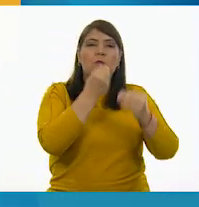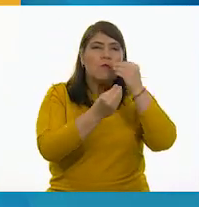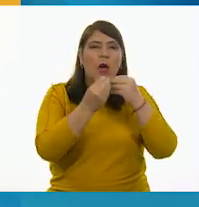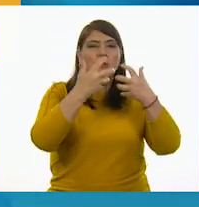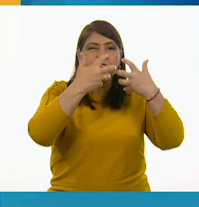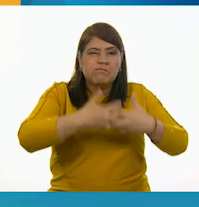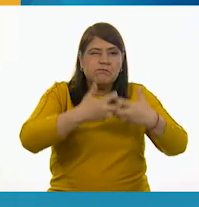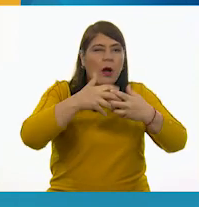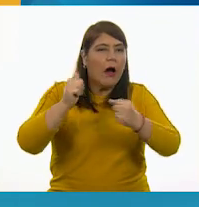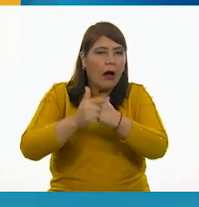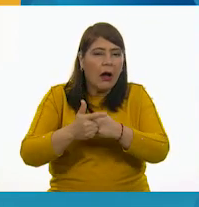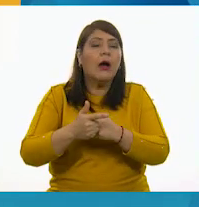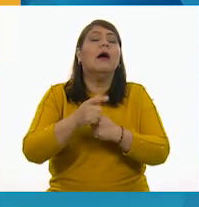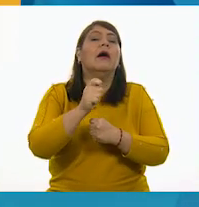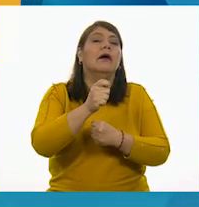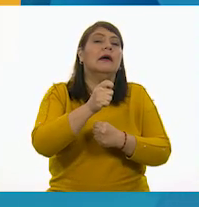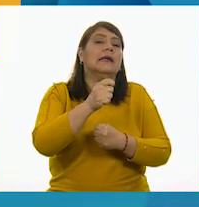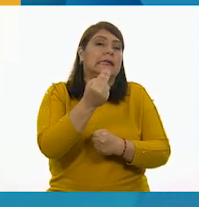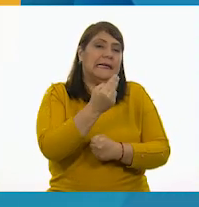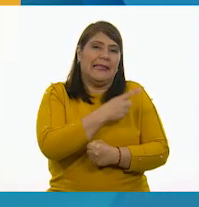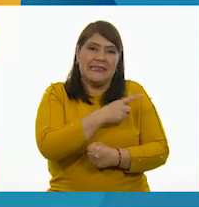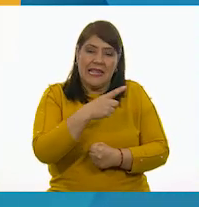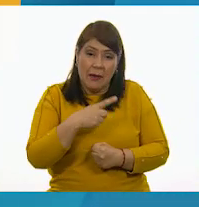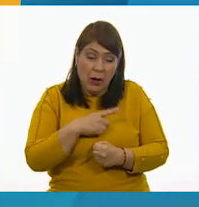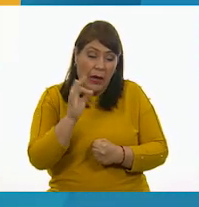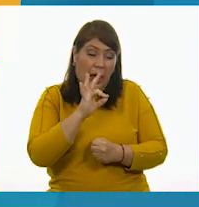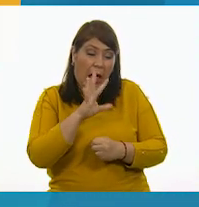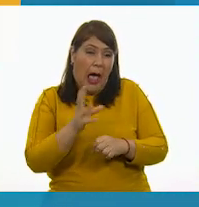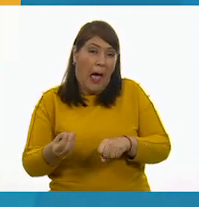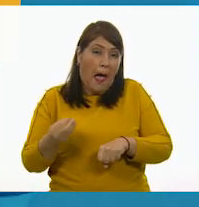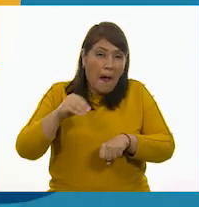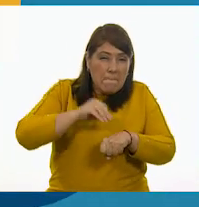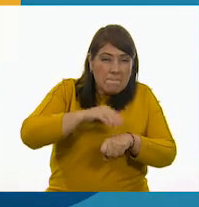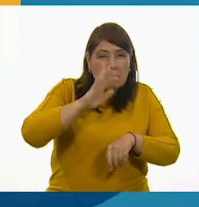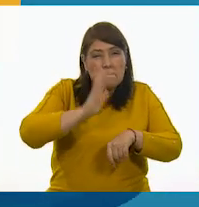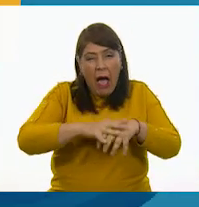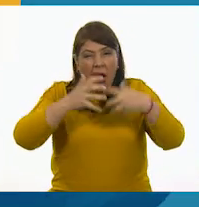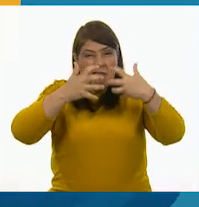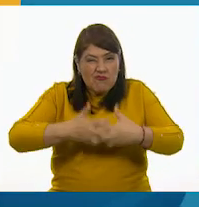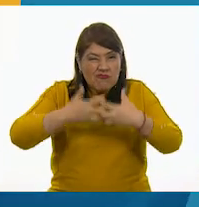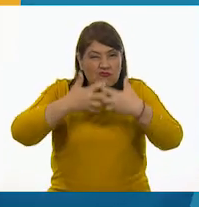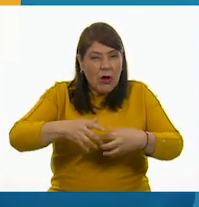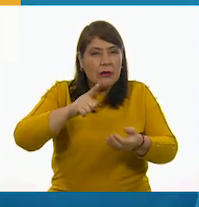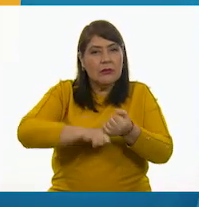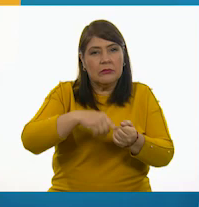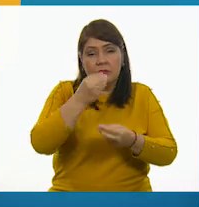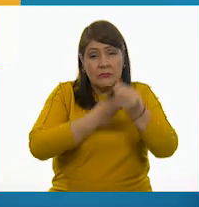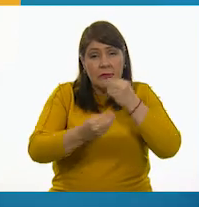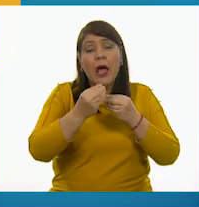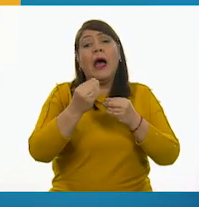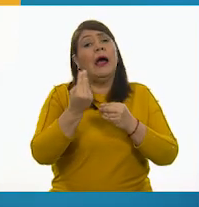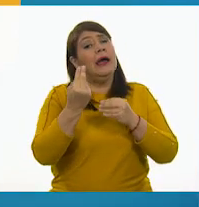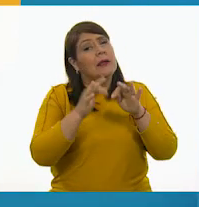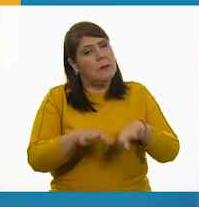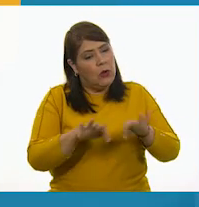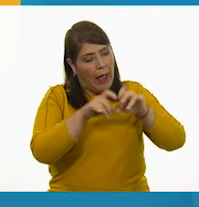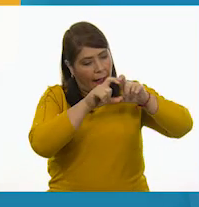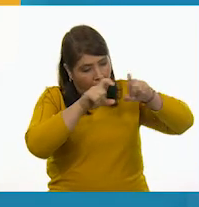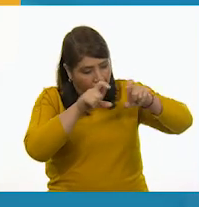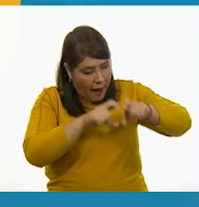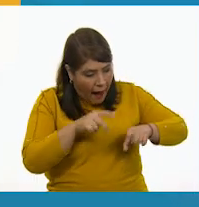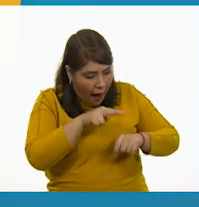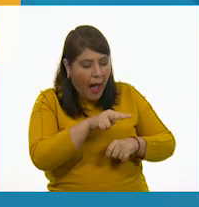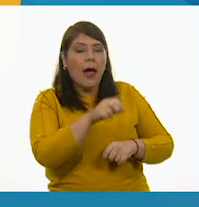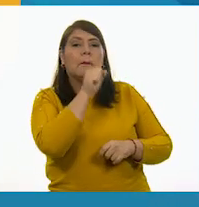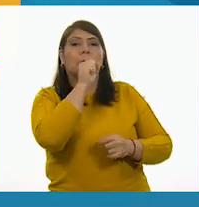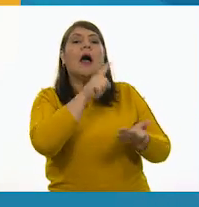hay que tener mucho cuidado con los ultraprocesados. ¡No! Y ahí las etiquetas, pues, son muy importantes porque te van a ayudar a